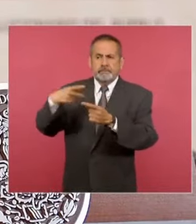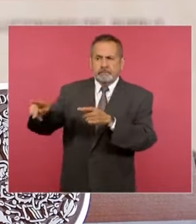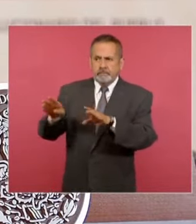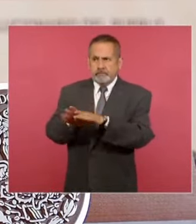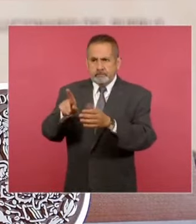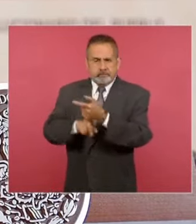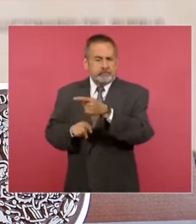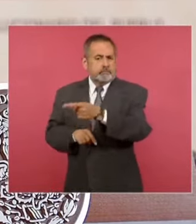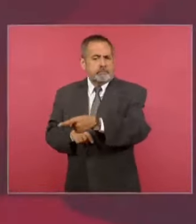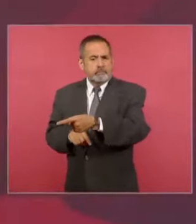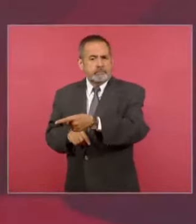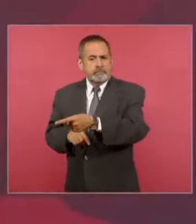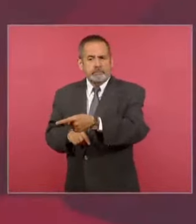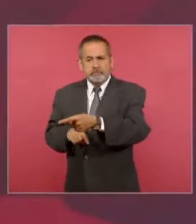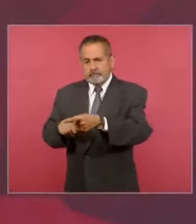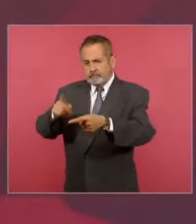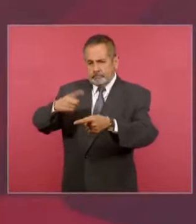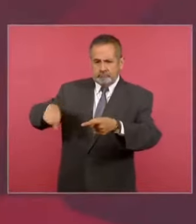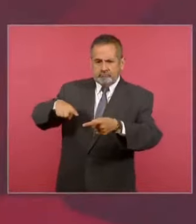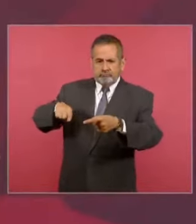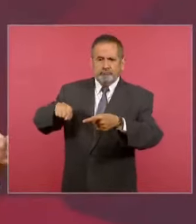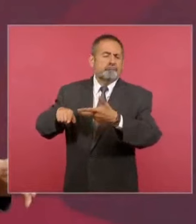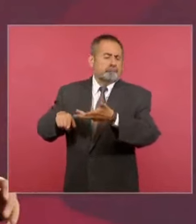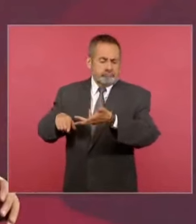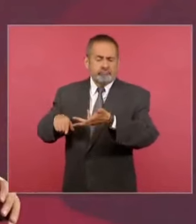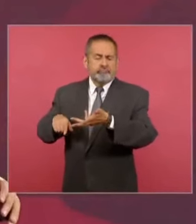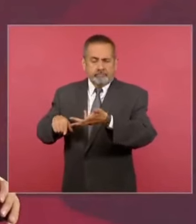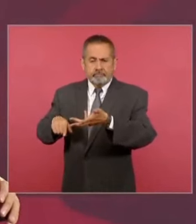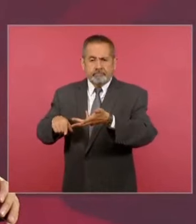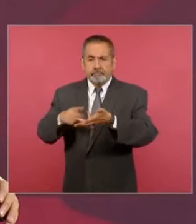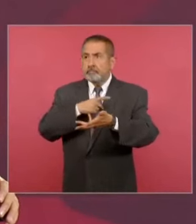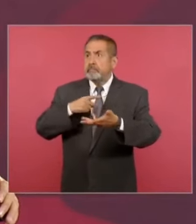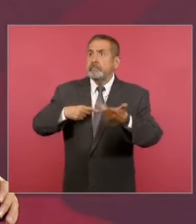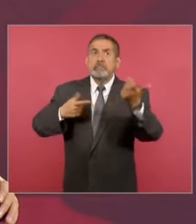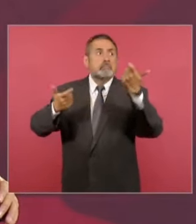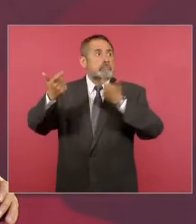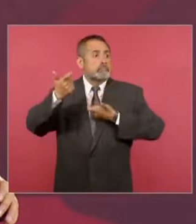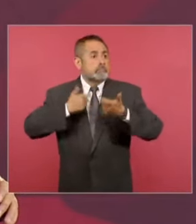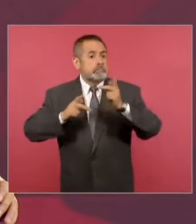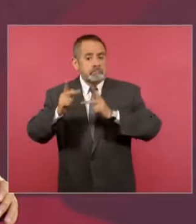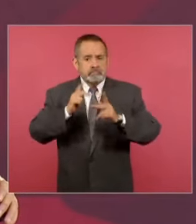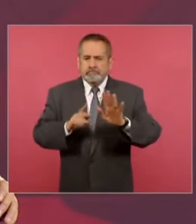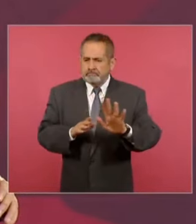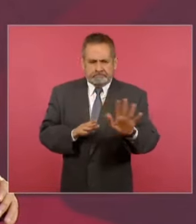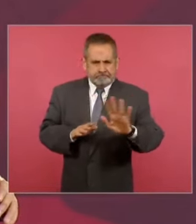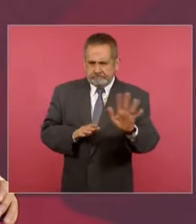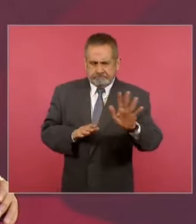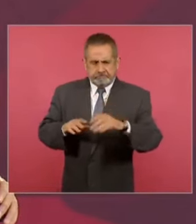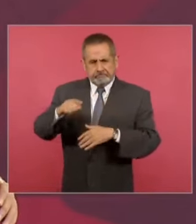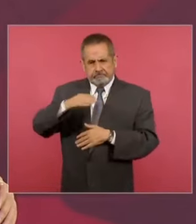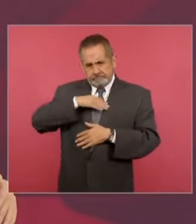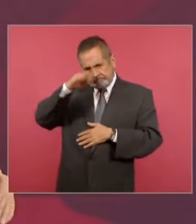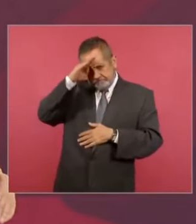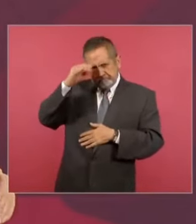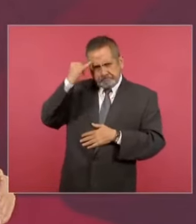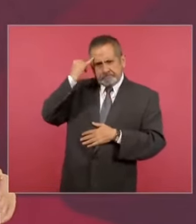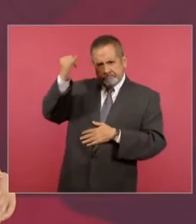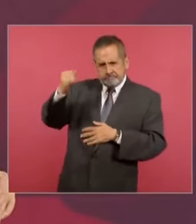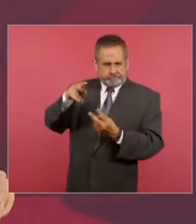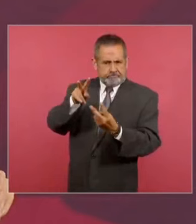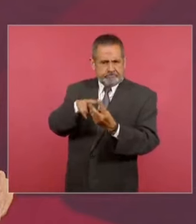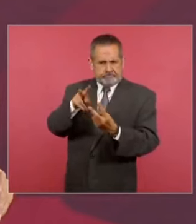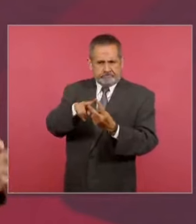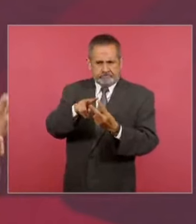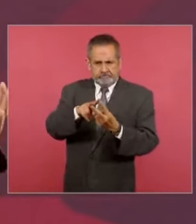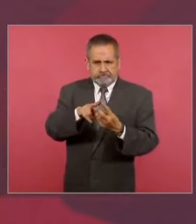ello sin endeudar al país, sino bajo el criterio de estos dos